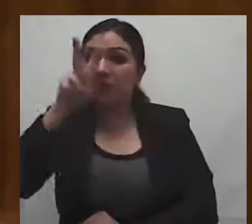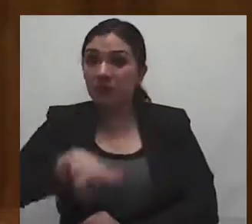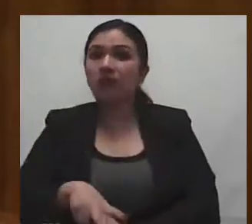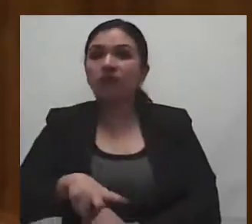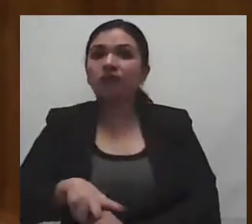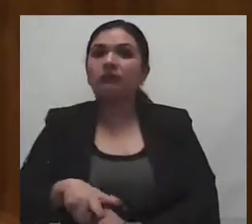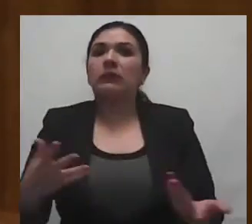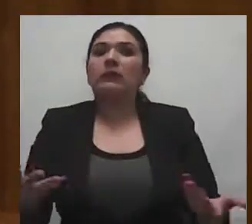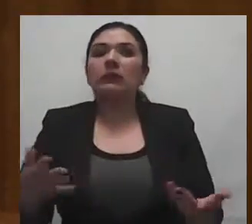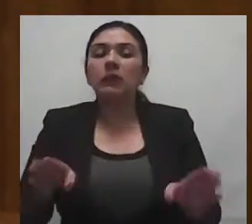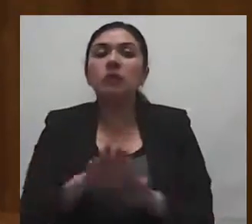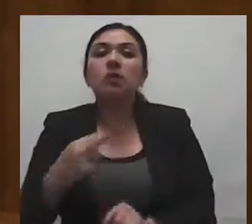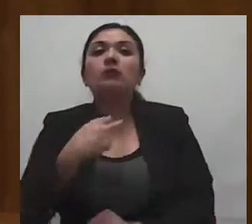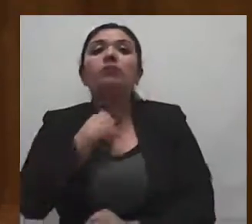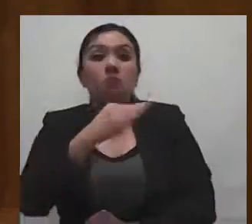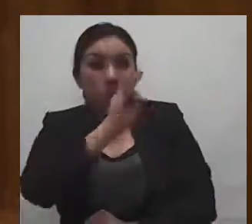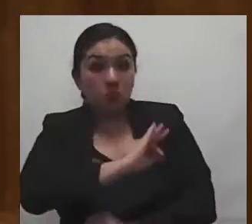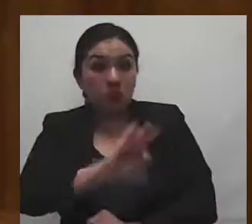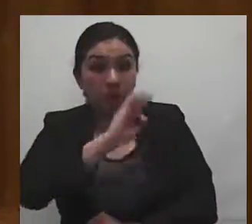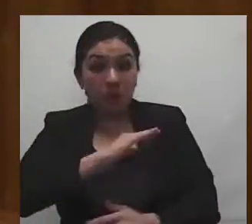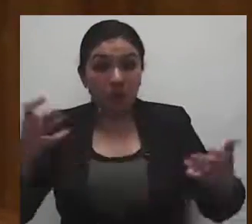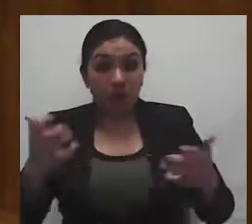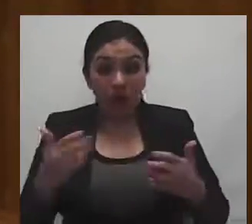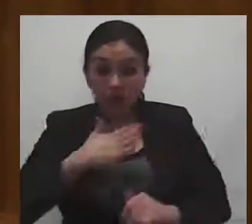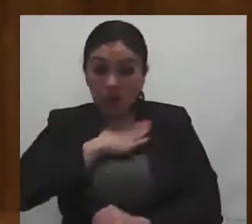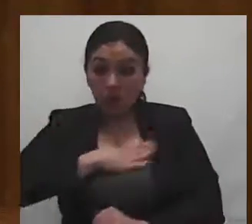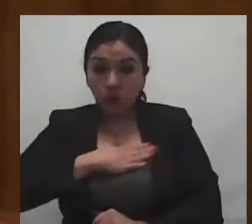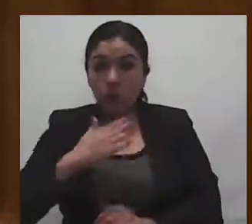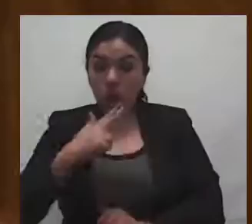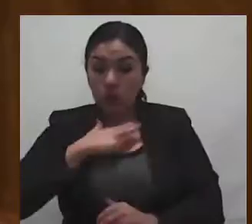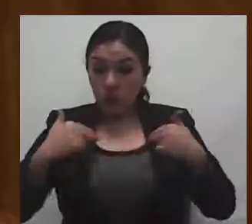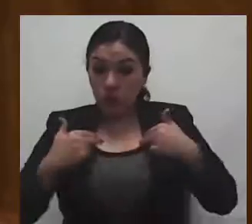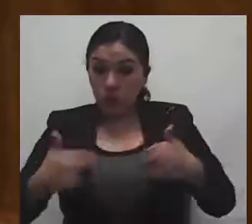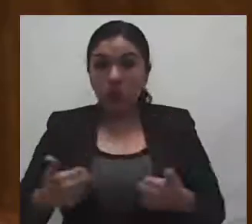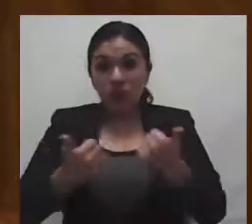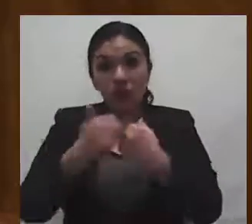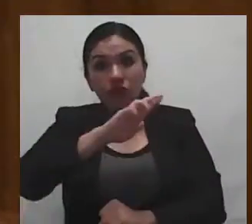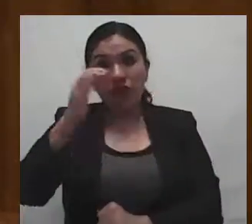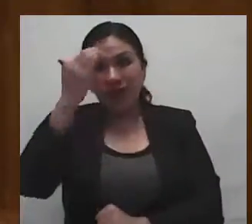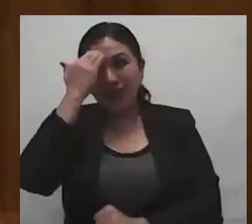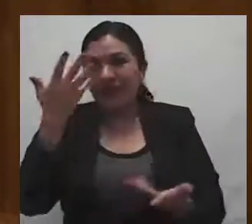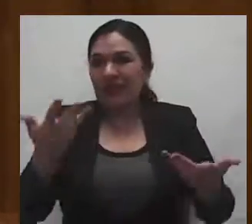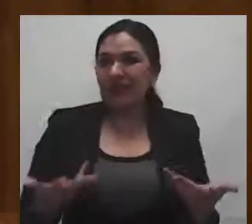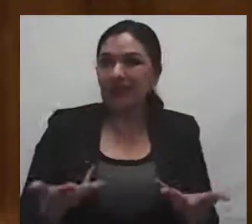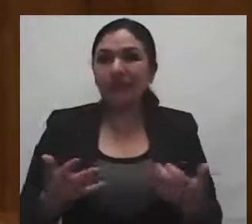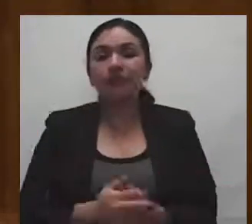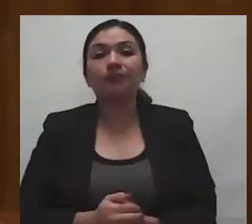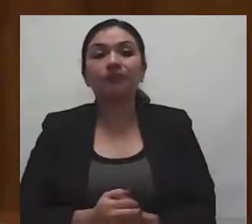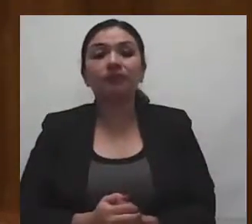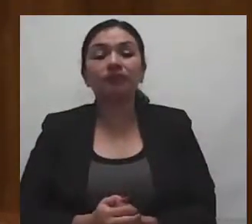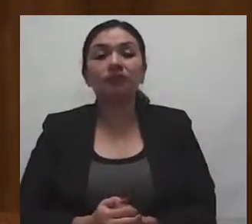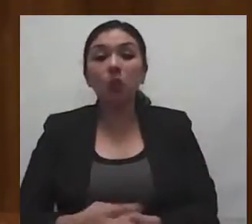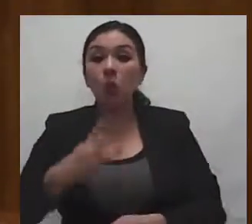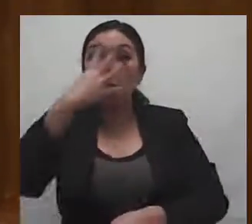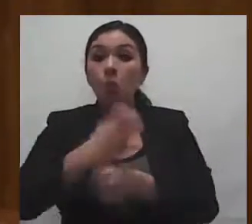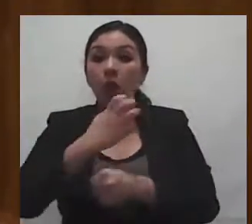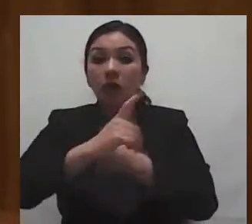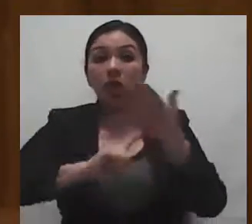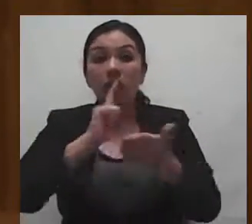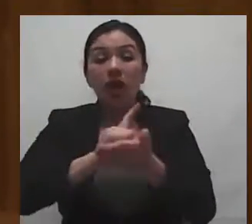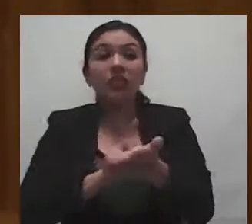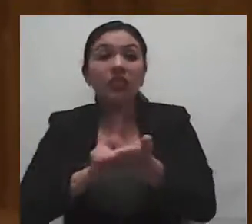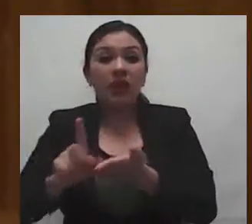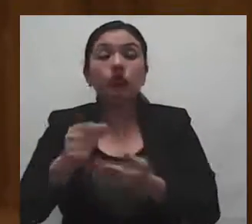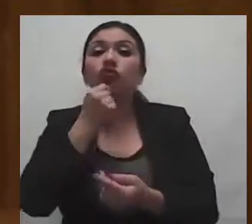para lograr que su dignidad humana les sea reconocida. El título cuarto de la Ley de los Derechos de los